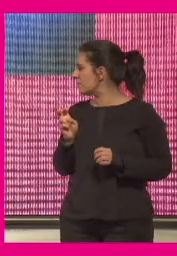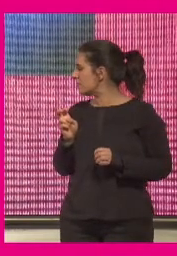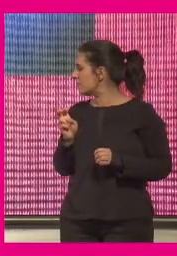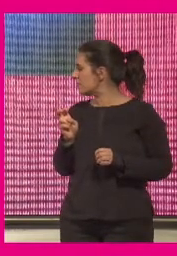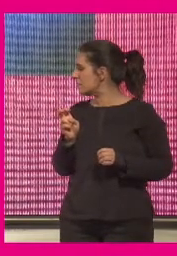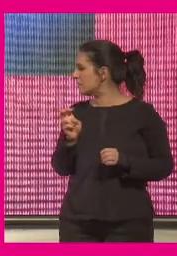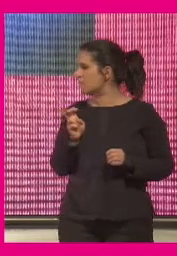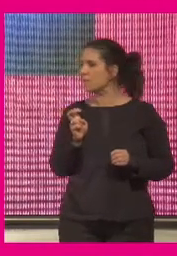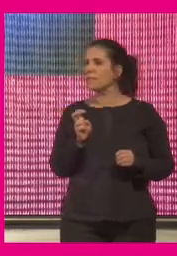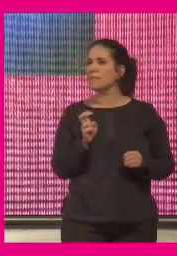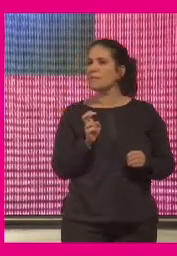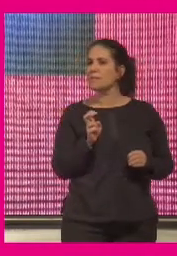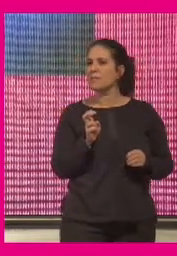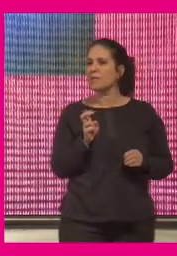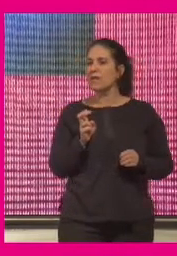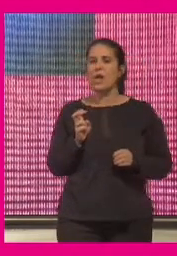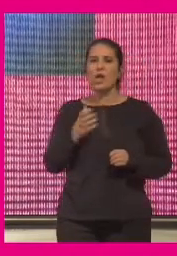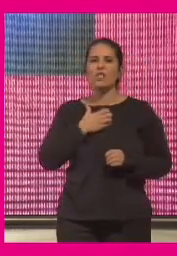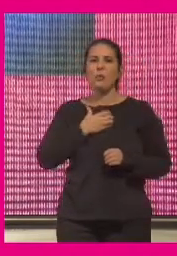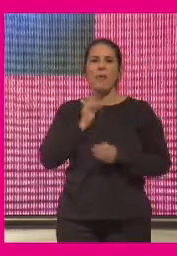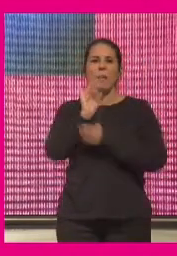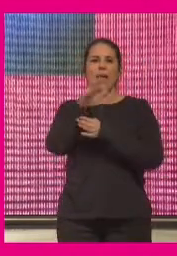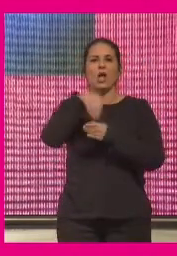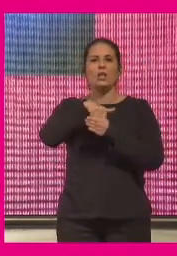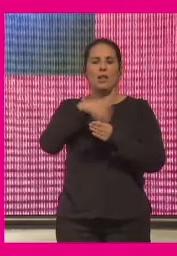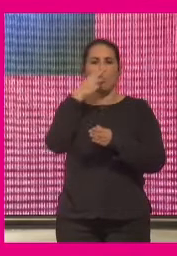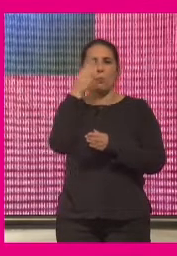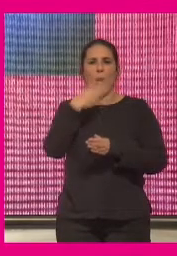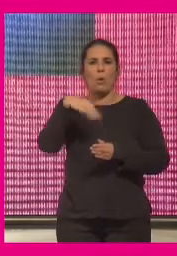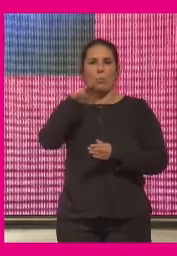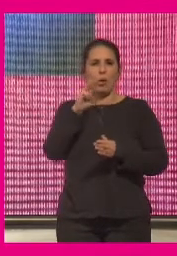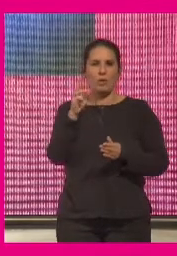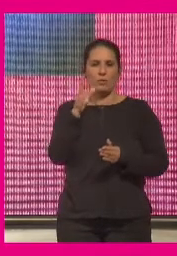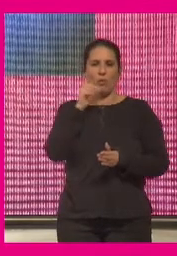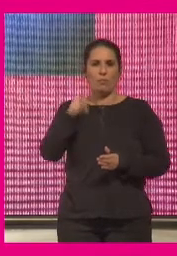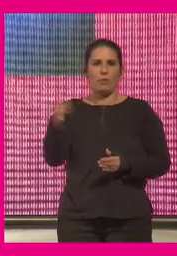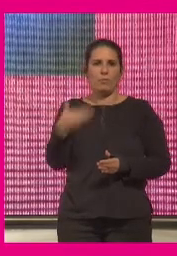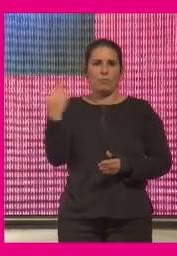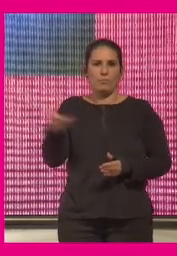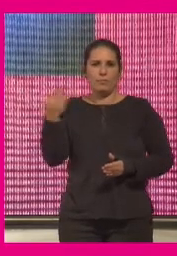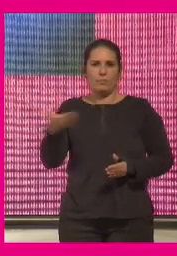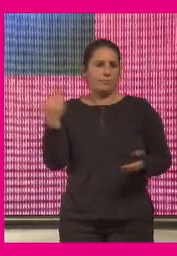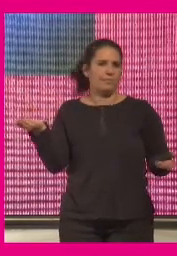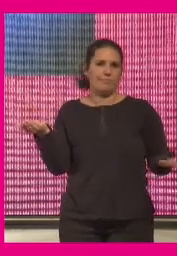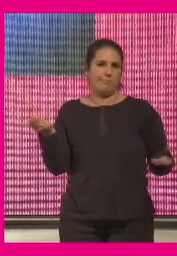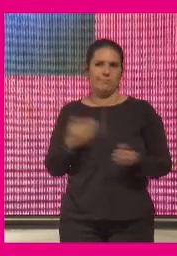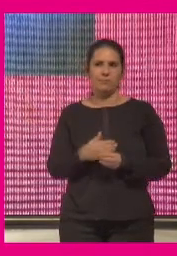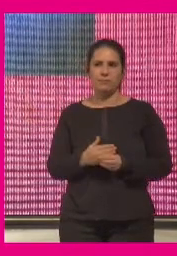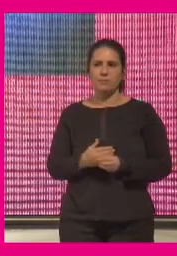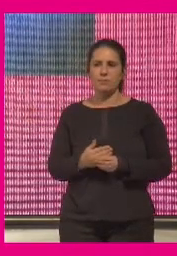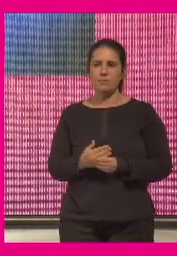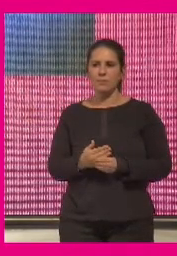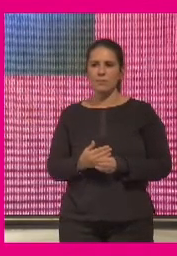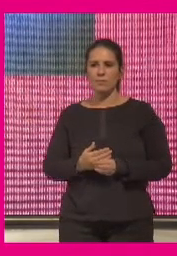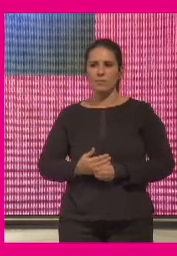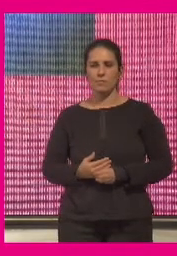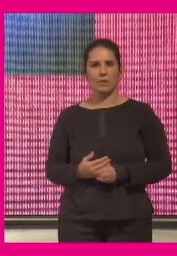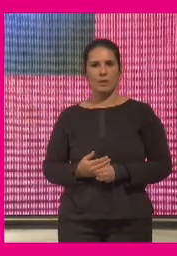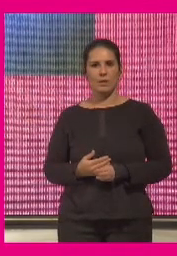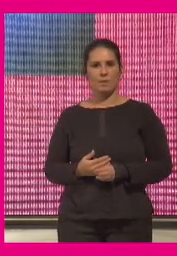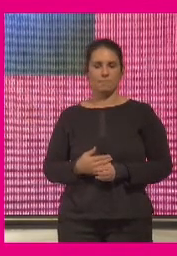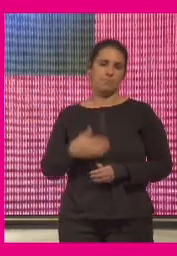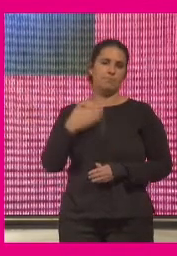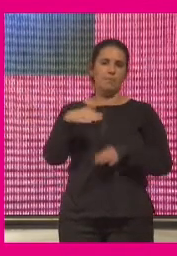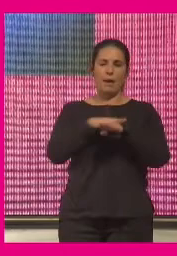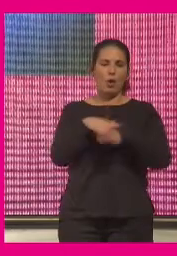el contenido mediante un powerpoint vamos esto ya pasa esto ya hemos pasado pantalla que dirían a los chavales significa replantear de arriba abajo todo el